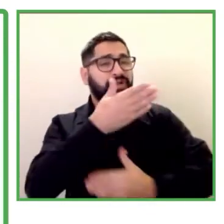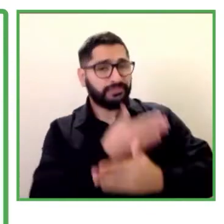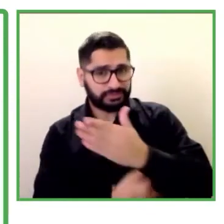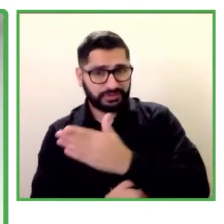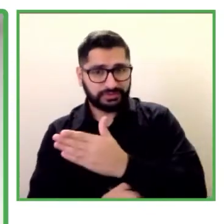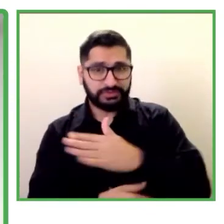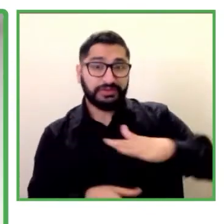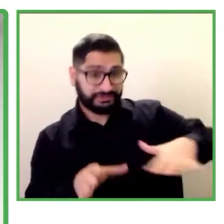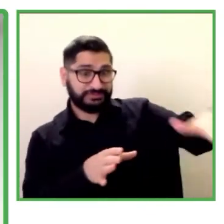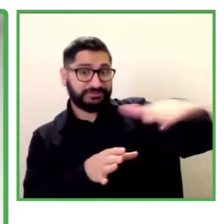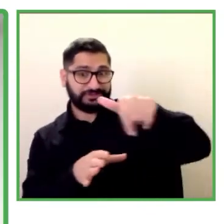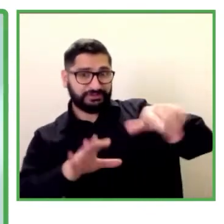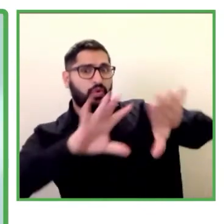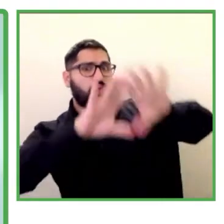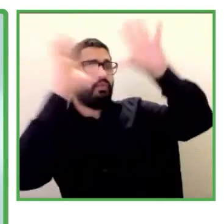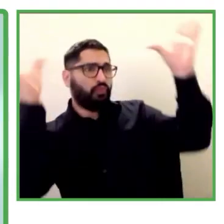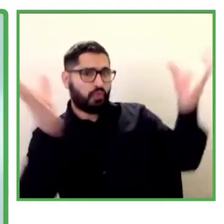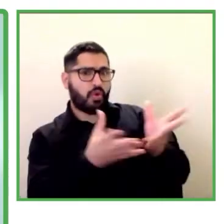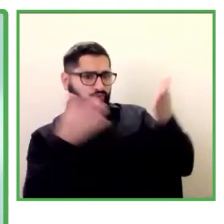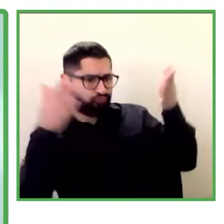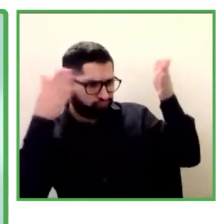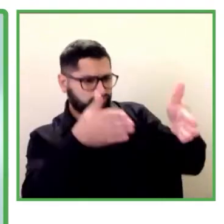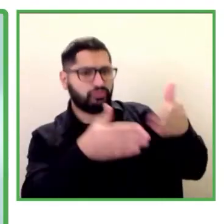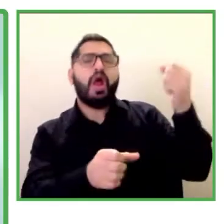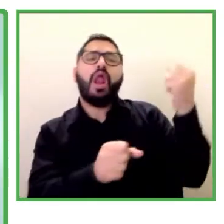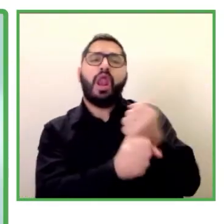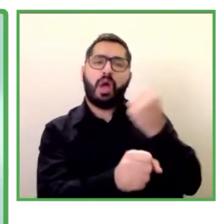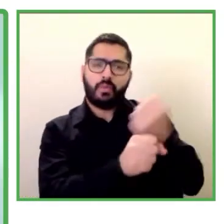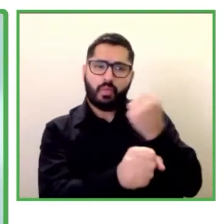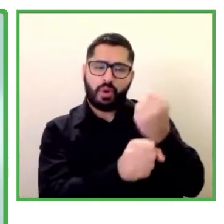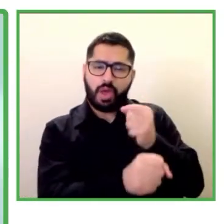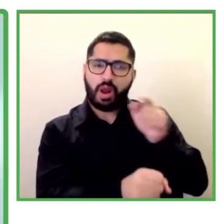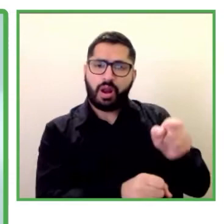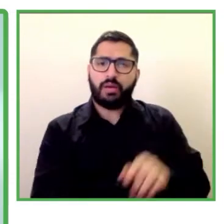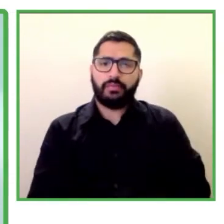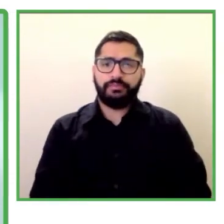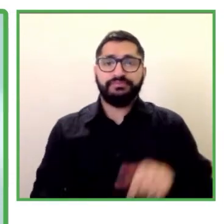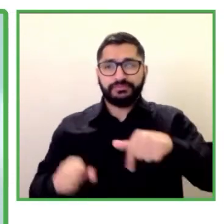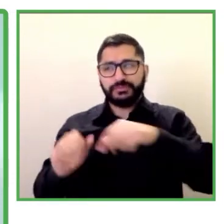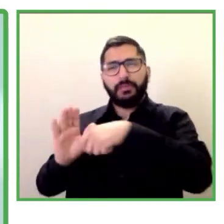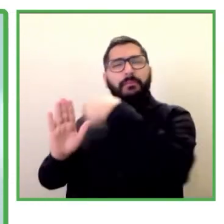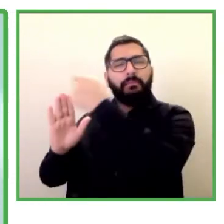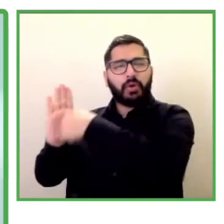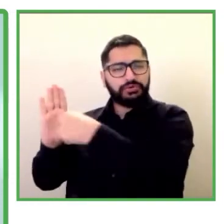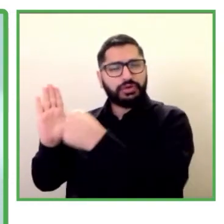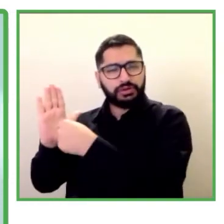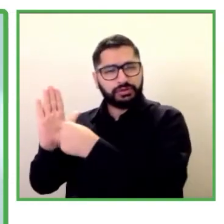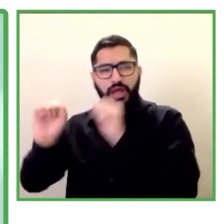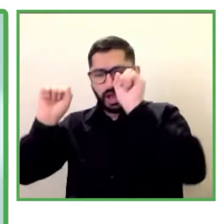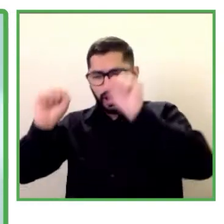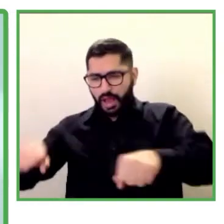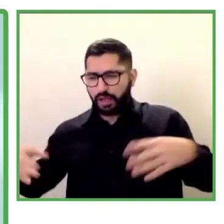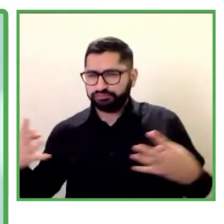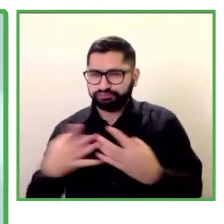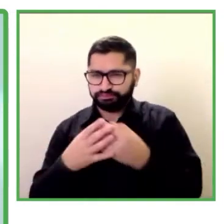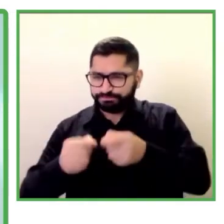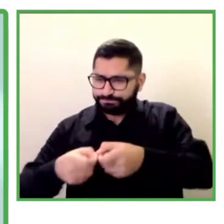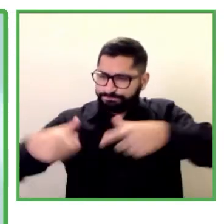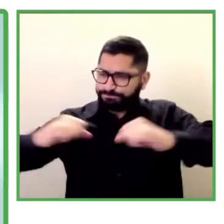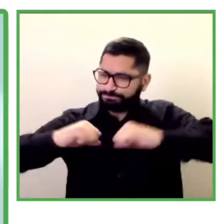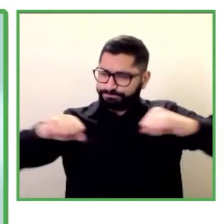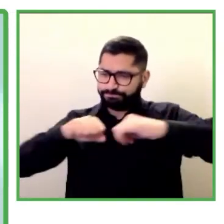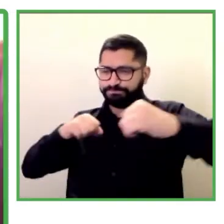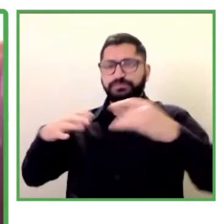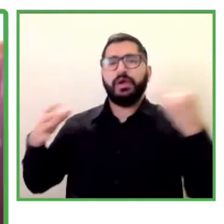Es un proyecto que desde la red de empresas inclusivas se puso al hombro para trabajar justamente por un Uruguay más